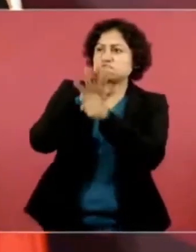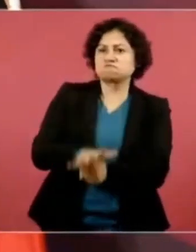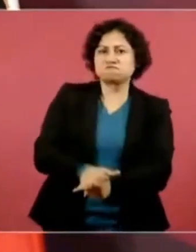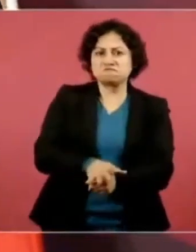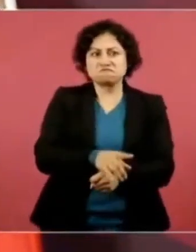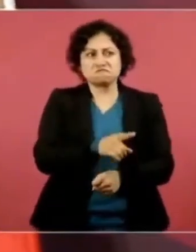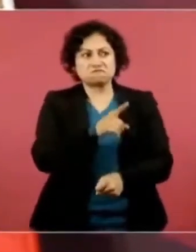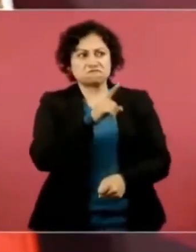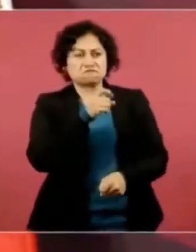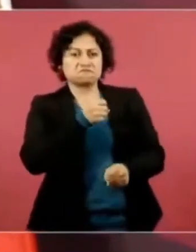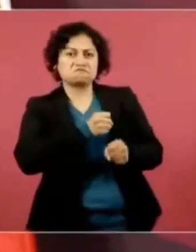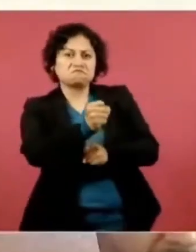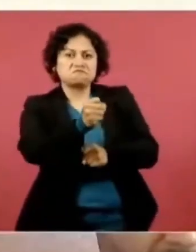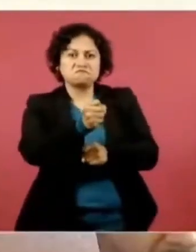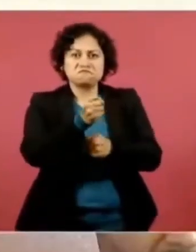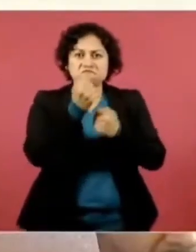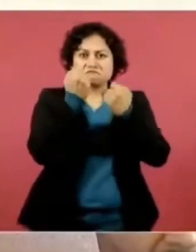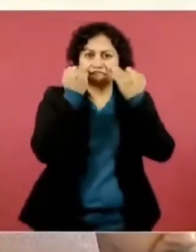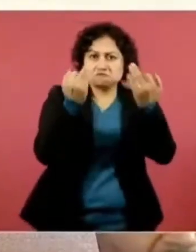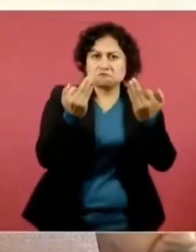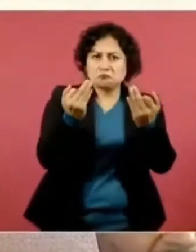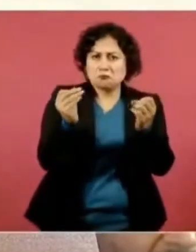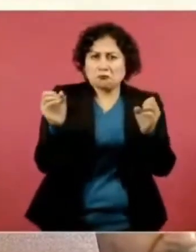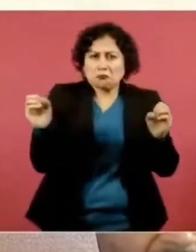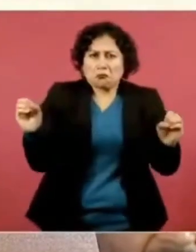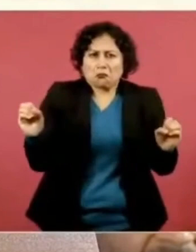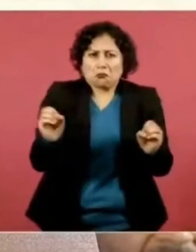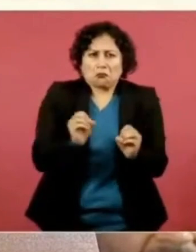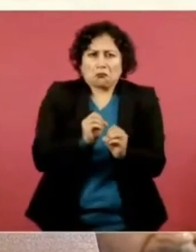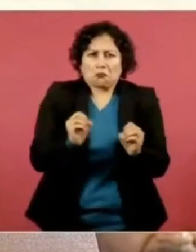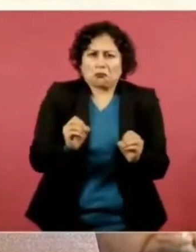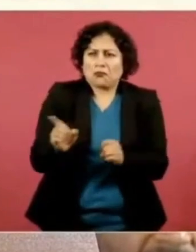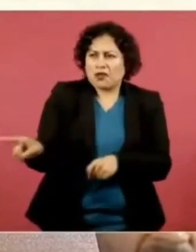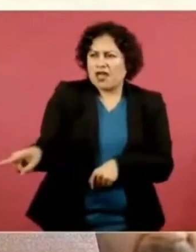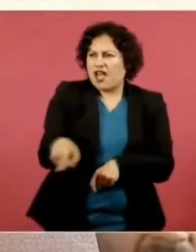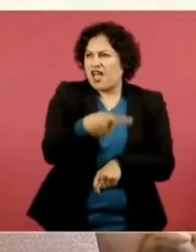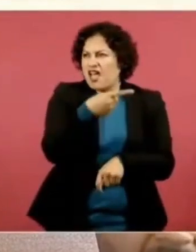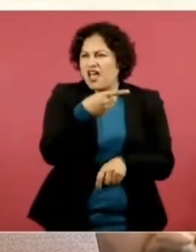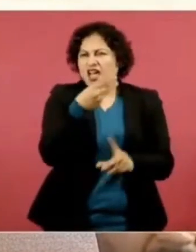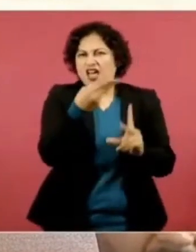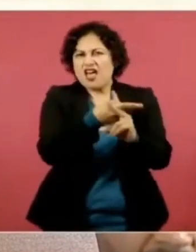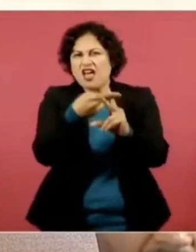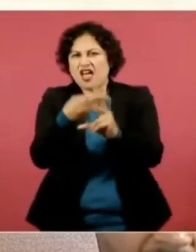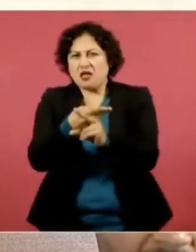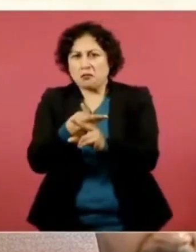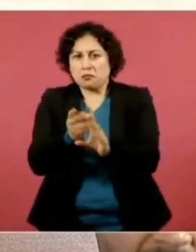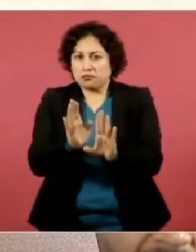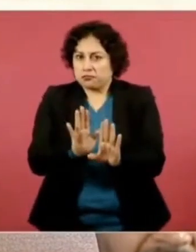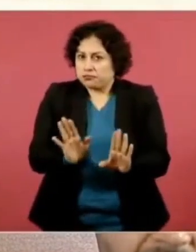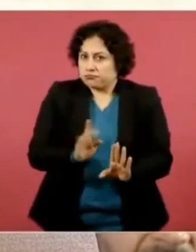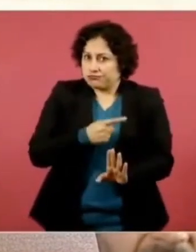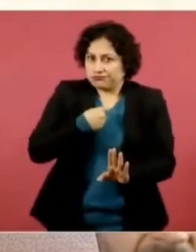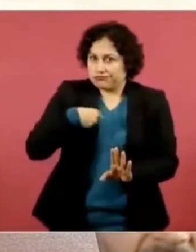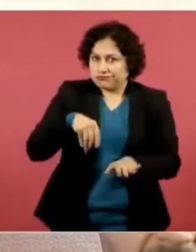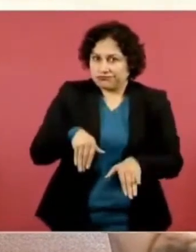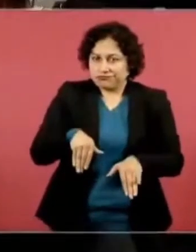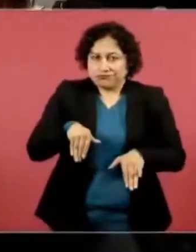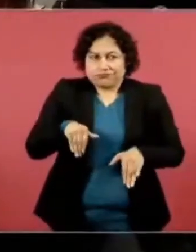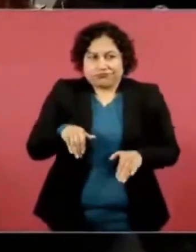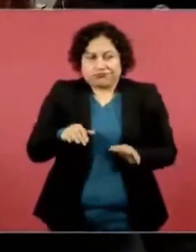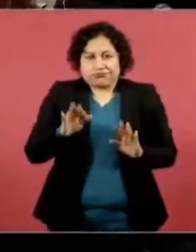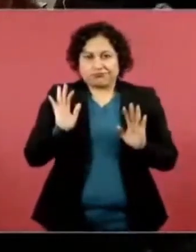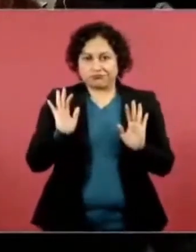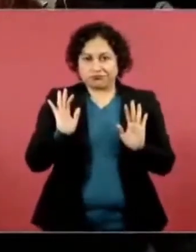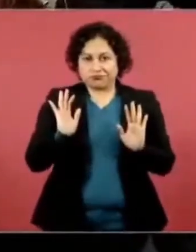no torturamos, no permitimos masacres? Y sin embargo, ellos